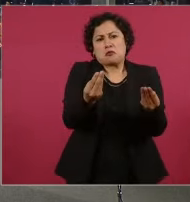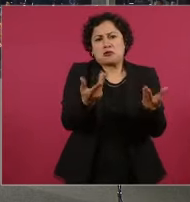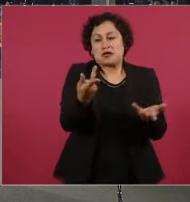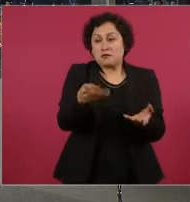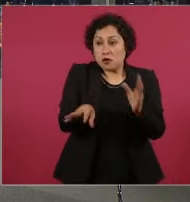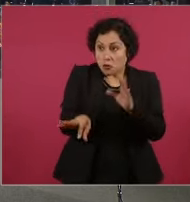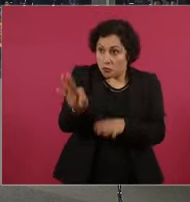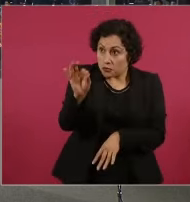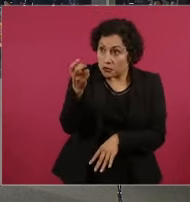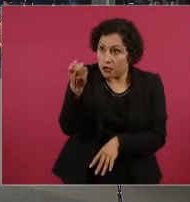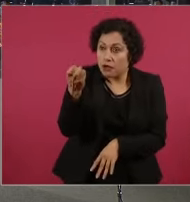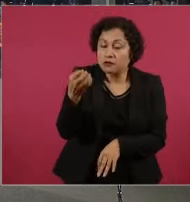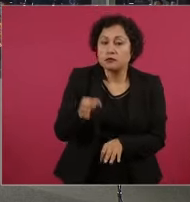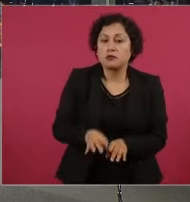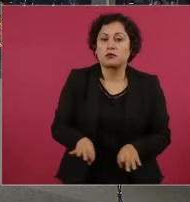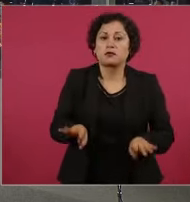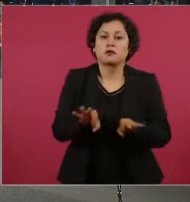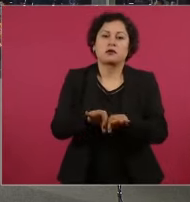de todo tipo,